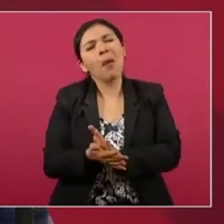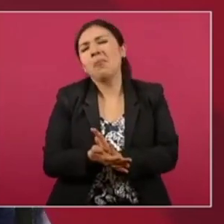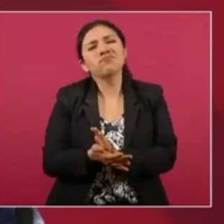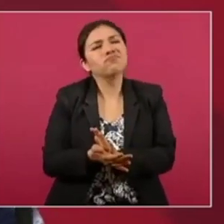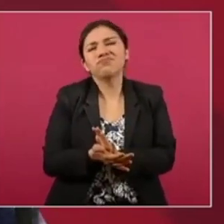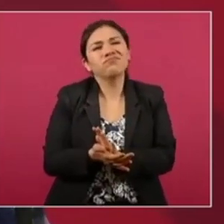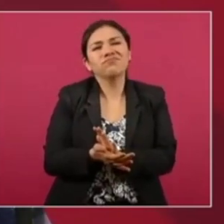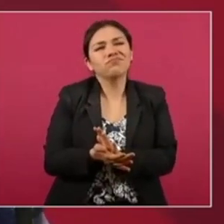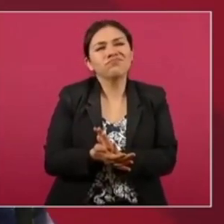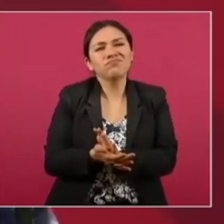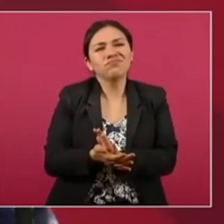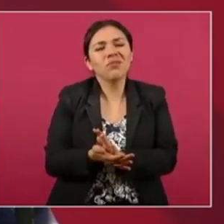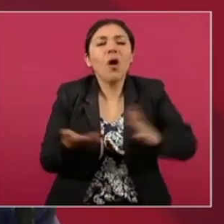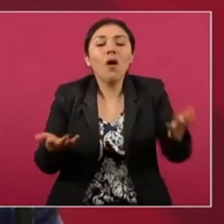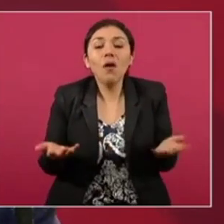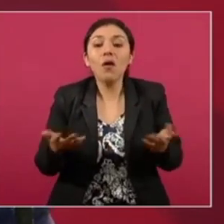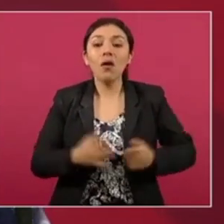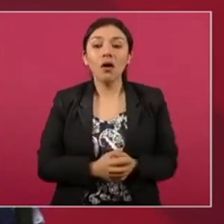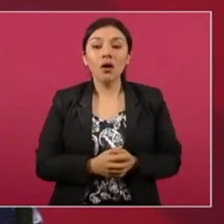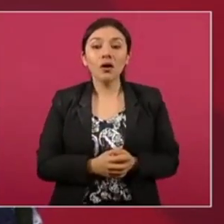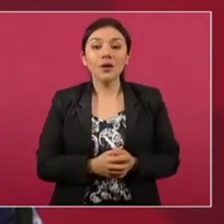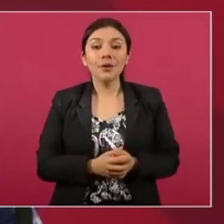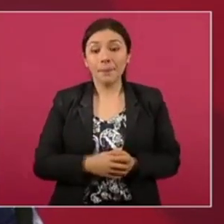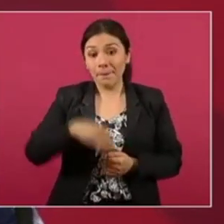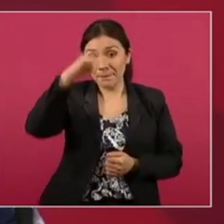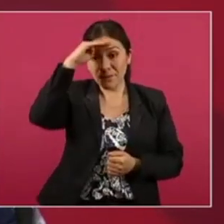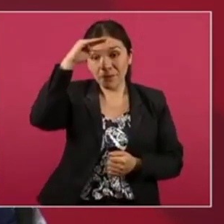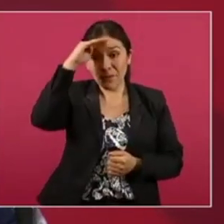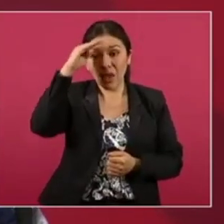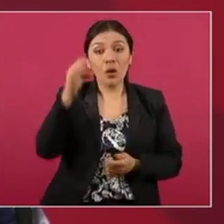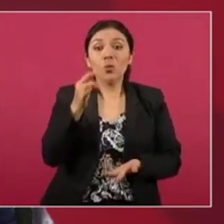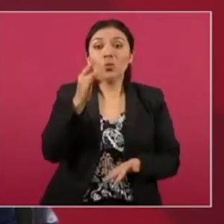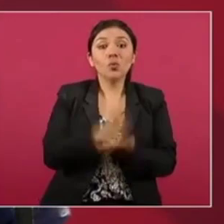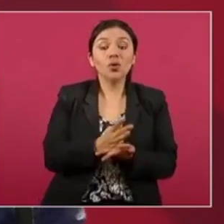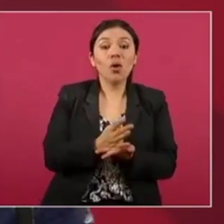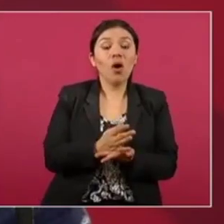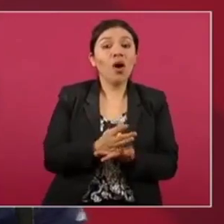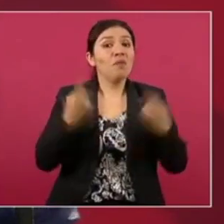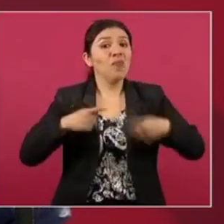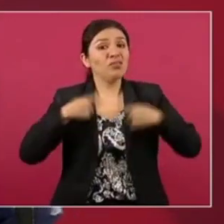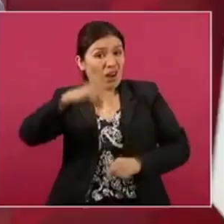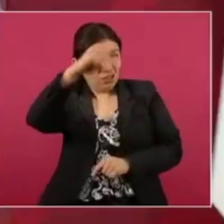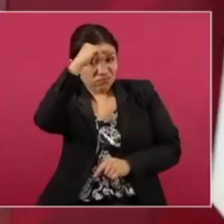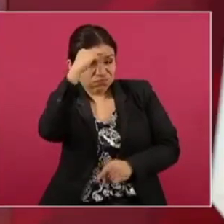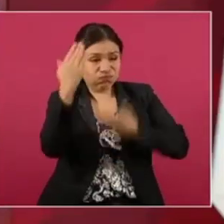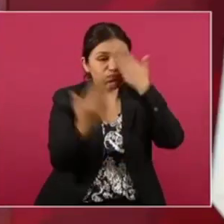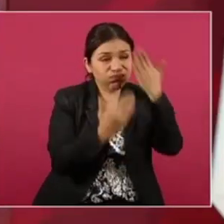ni basta con los intelectuales,